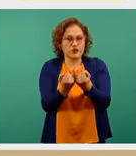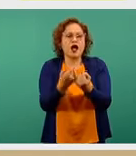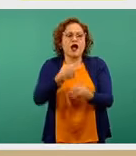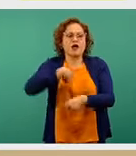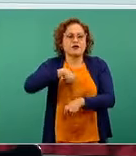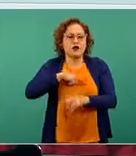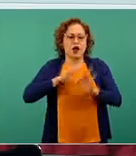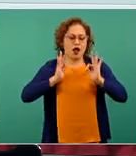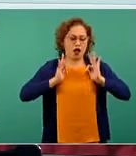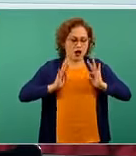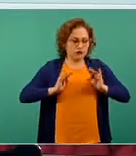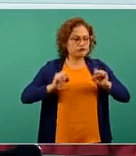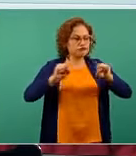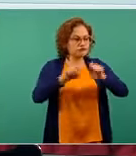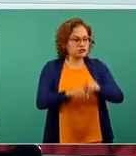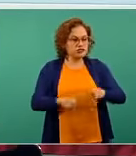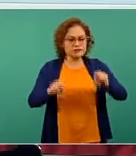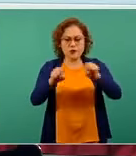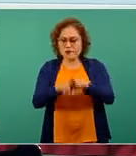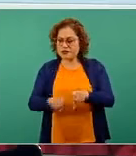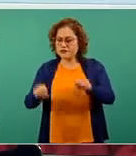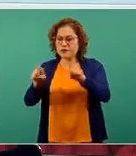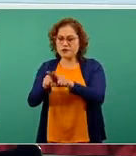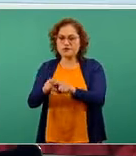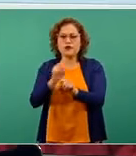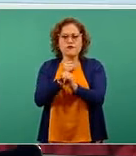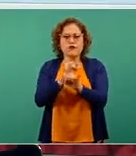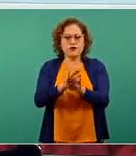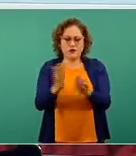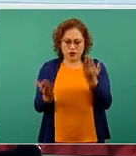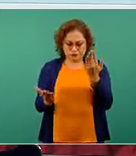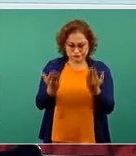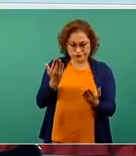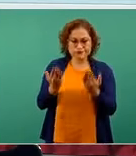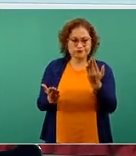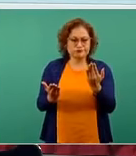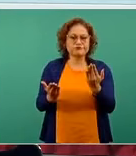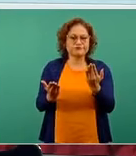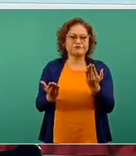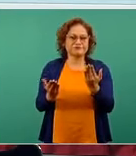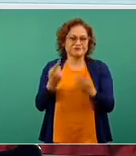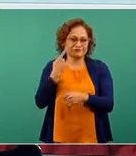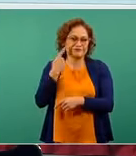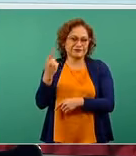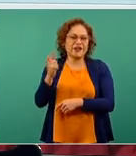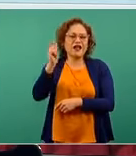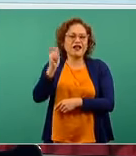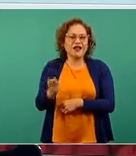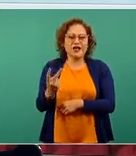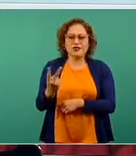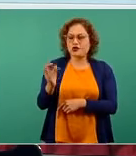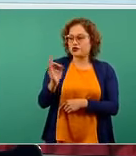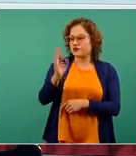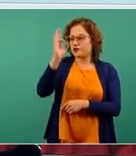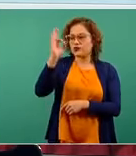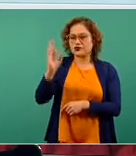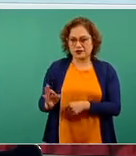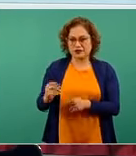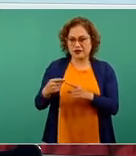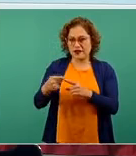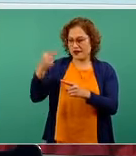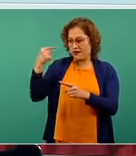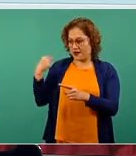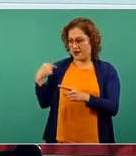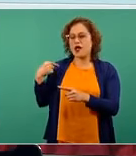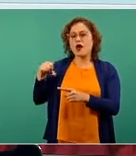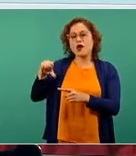disminución y esta misma tendencia descendente que incluso es de dos puntos porcentuales para efectos de la medición entre la semana 11